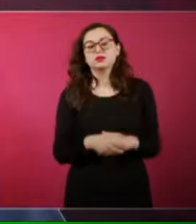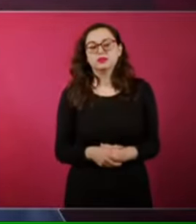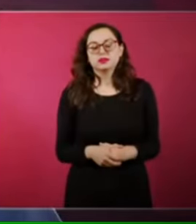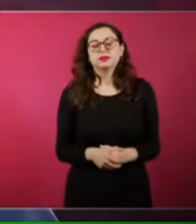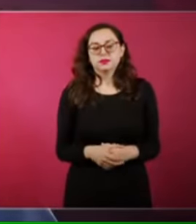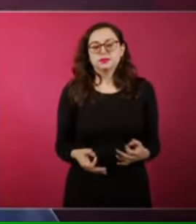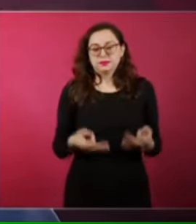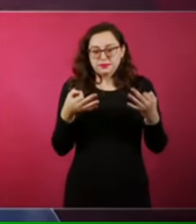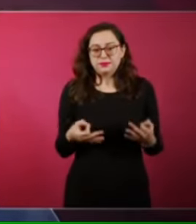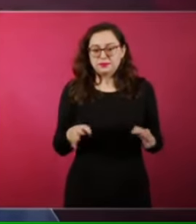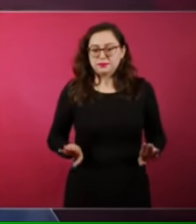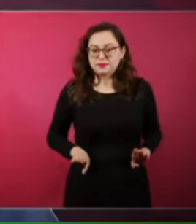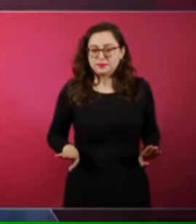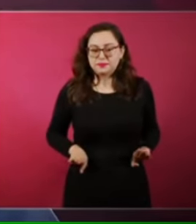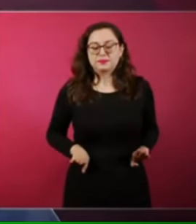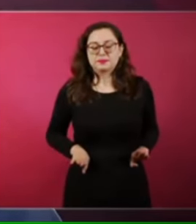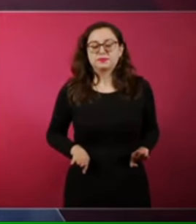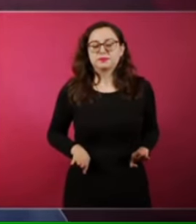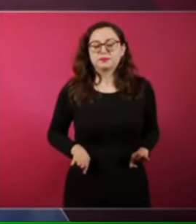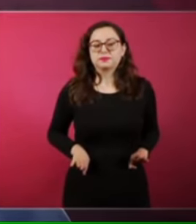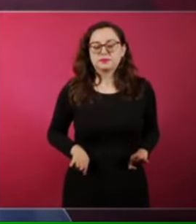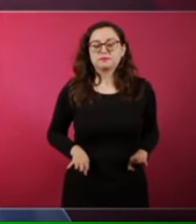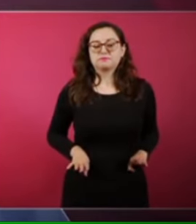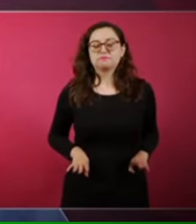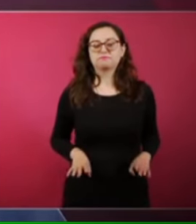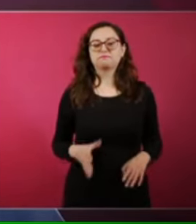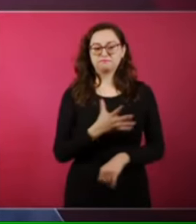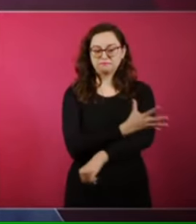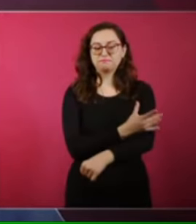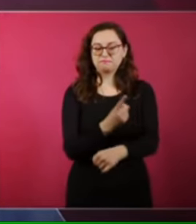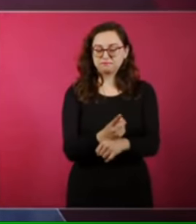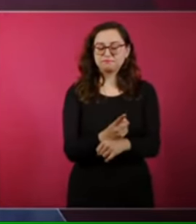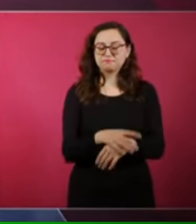es un hombre con convicciones, con principios.